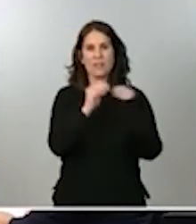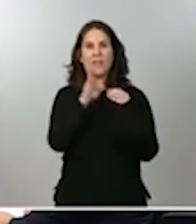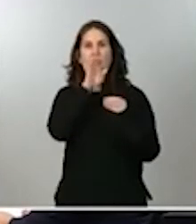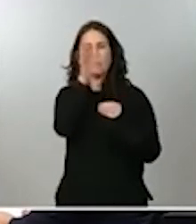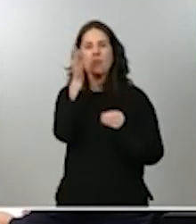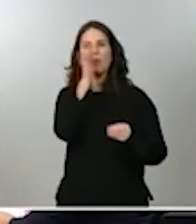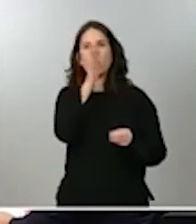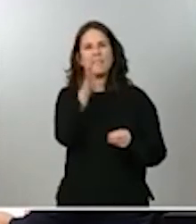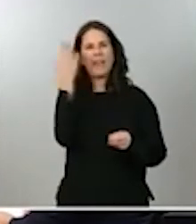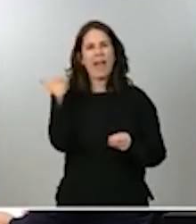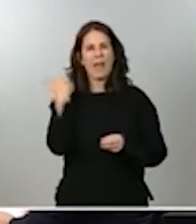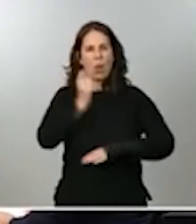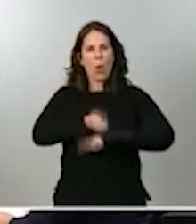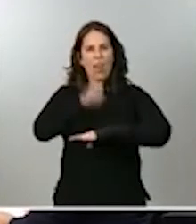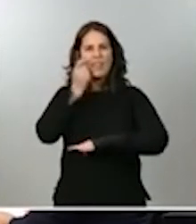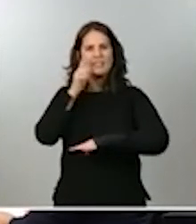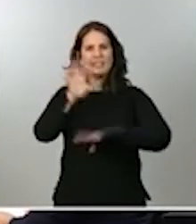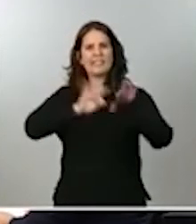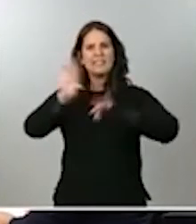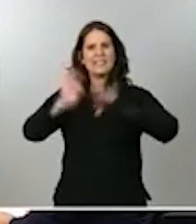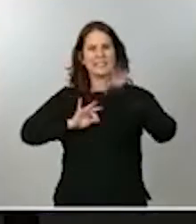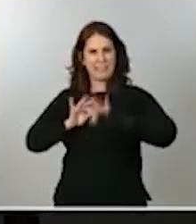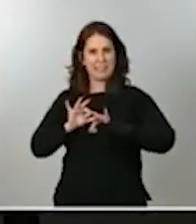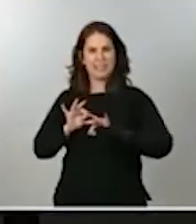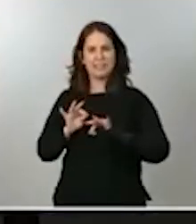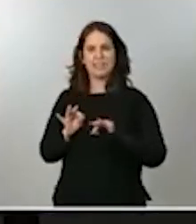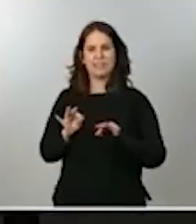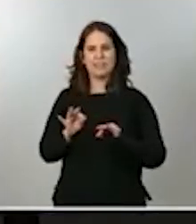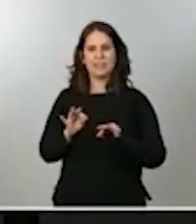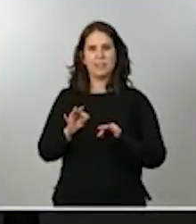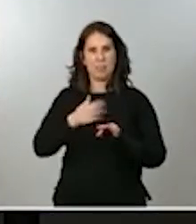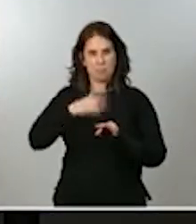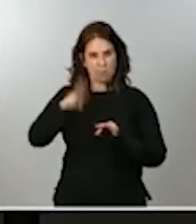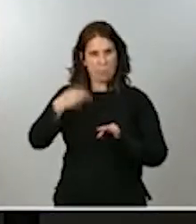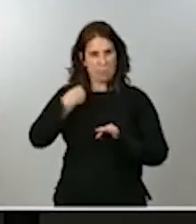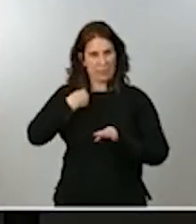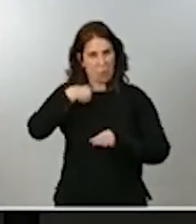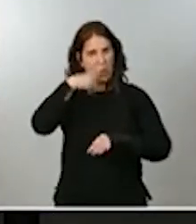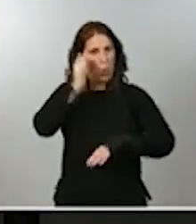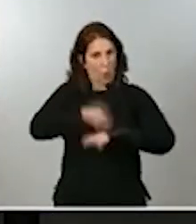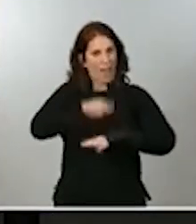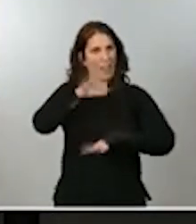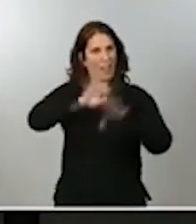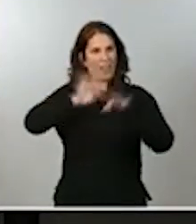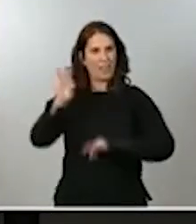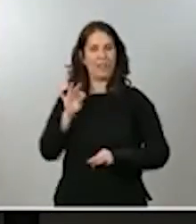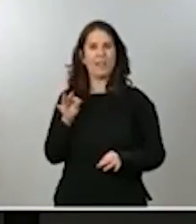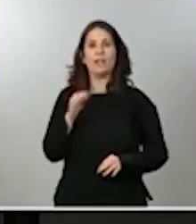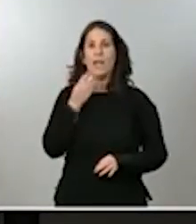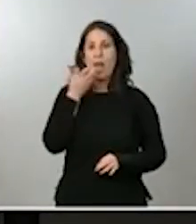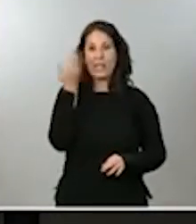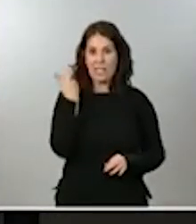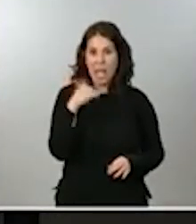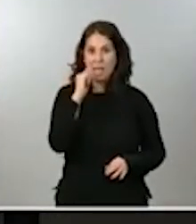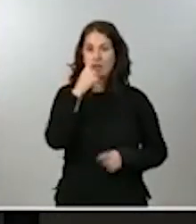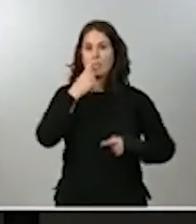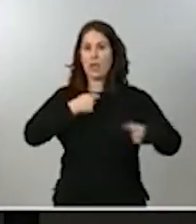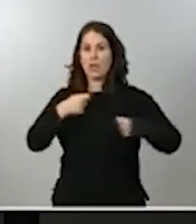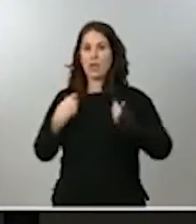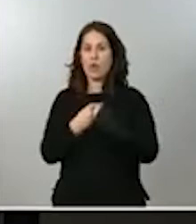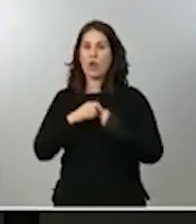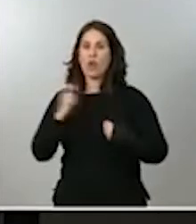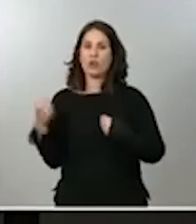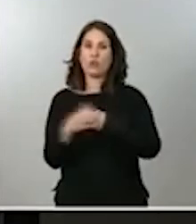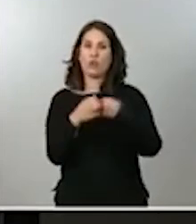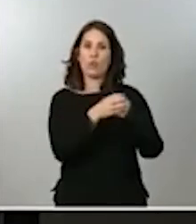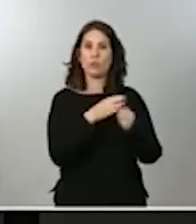órgano de los jueces fuera elegido por los jueces? Y si lo tienen ya negociado con otros grupos parlamentarios para sacarlo